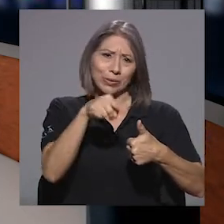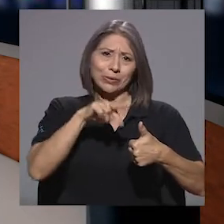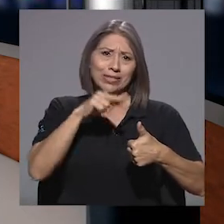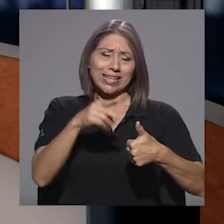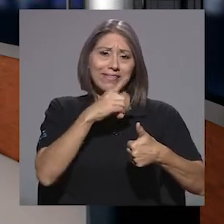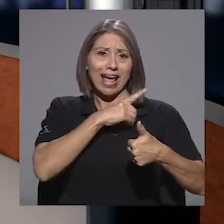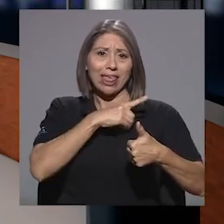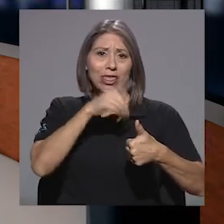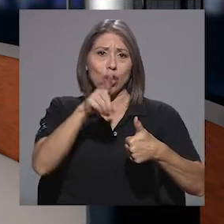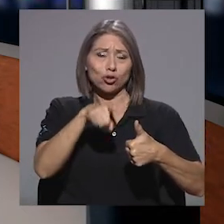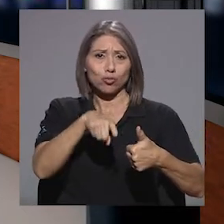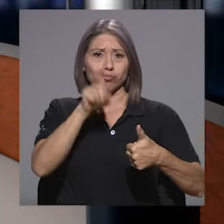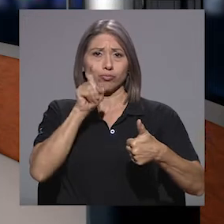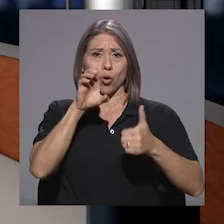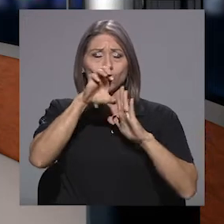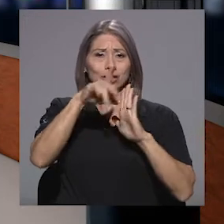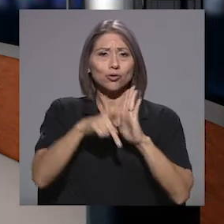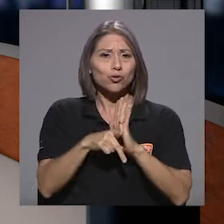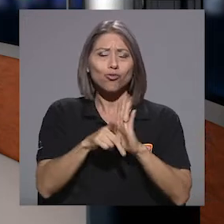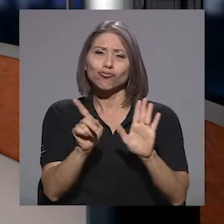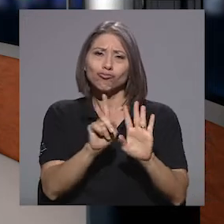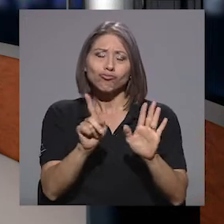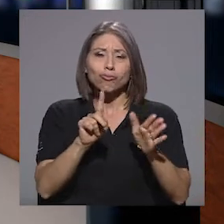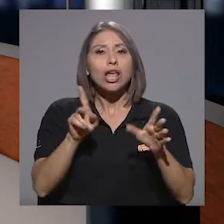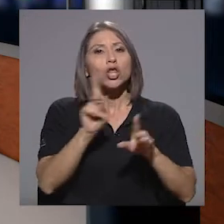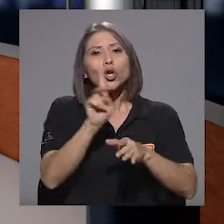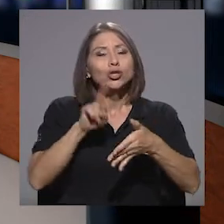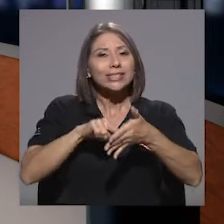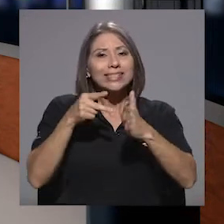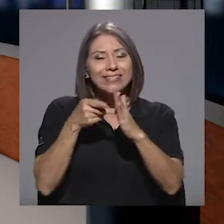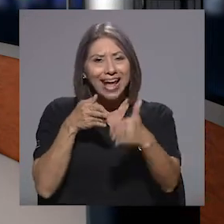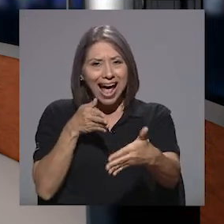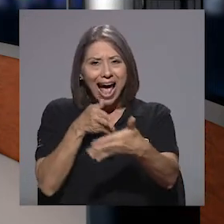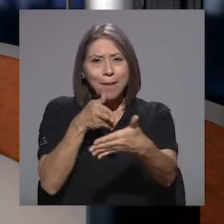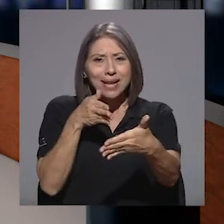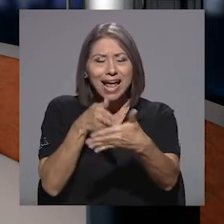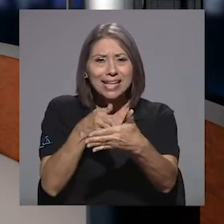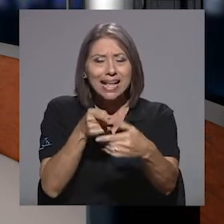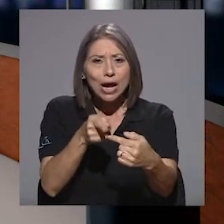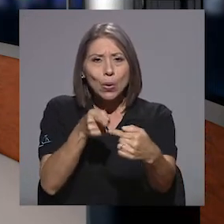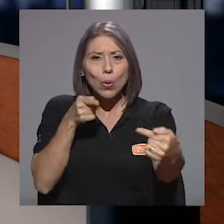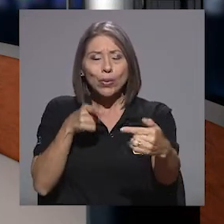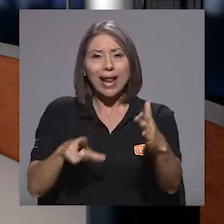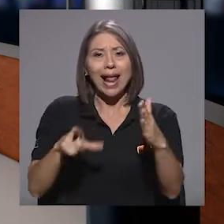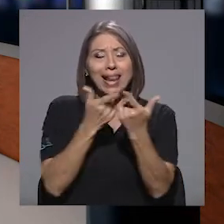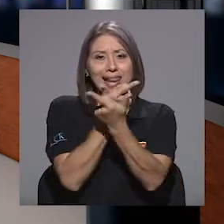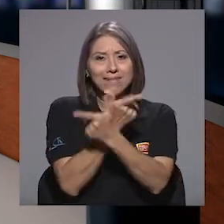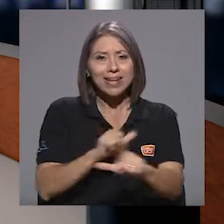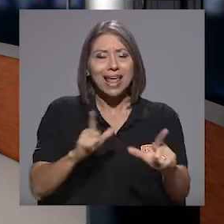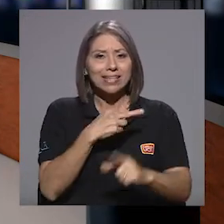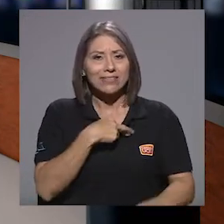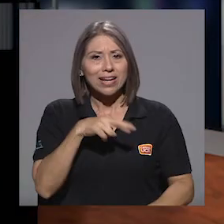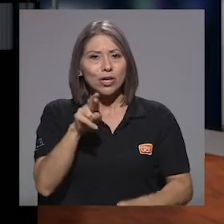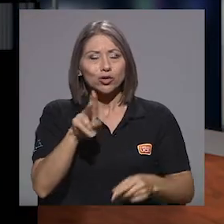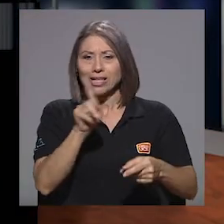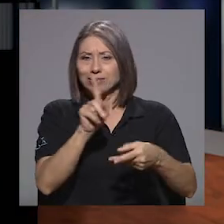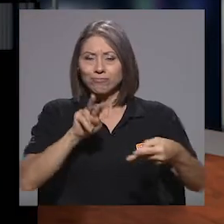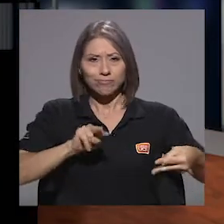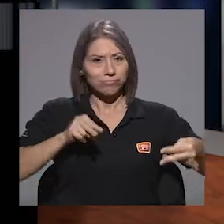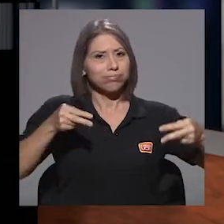Dios de la Constitución ni mucho menos una amenaza contra las libertades religiosas. Todo lo contrario.